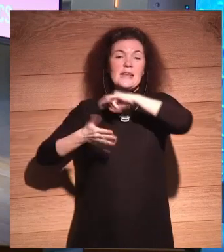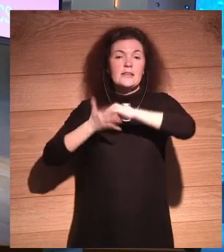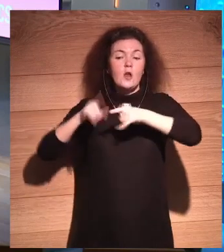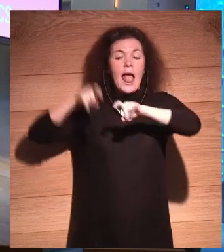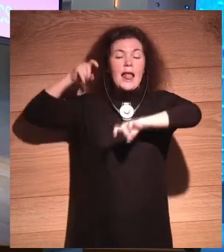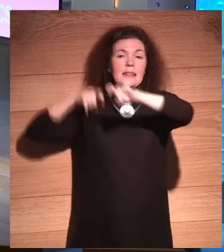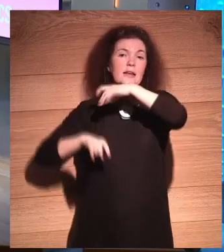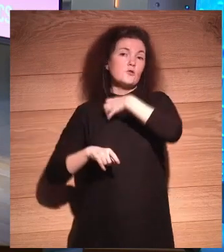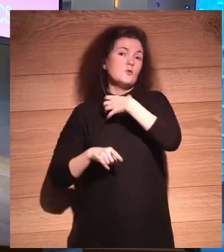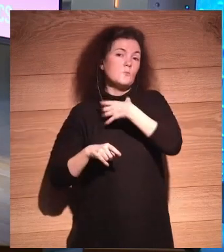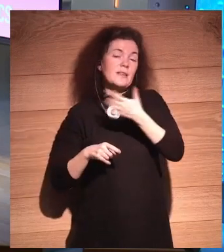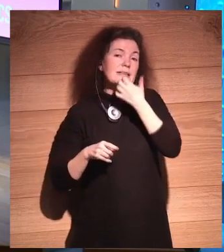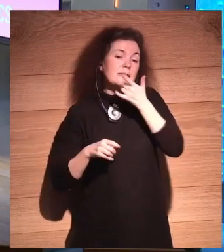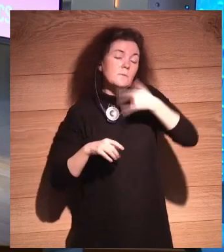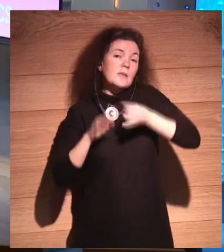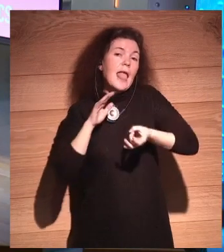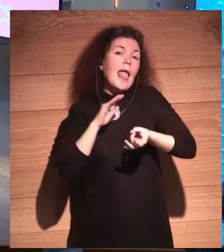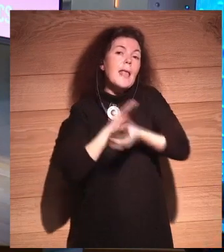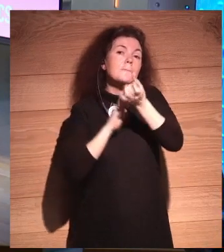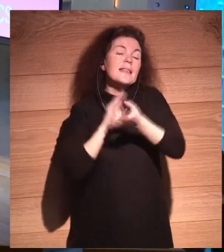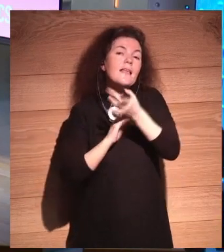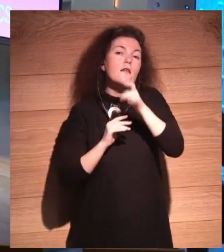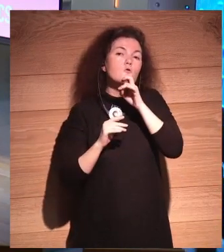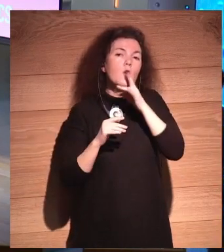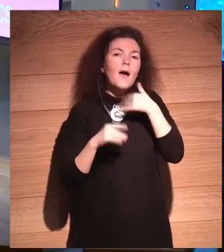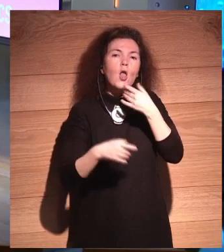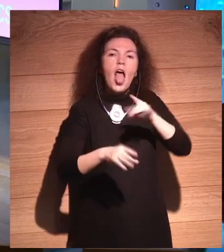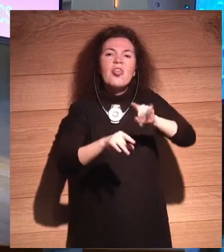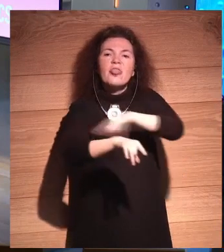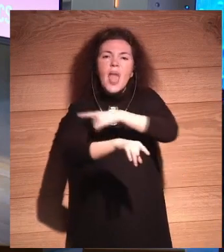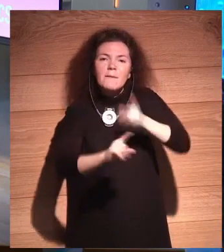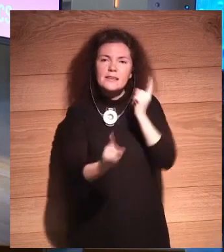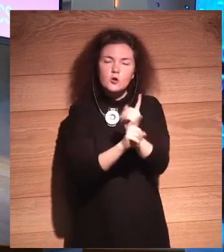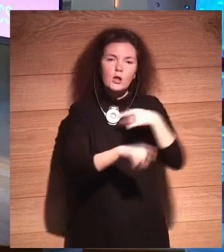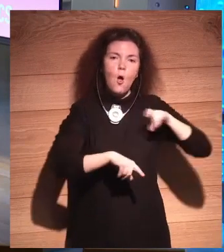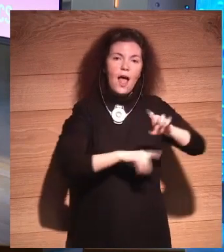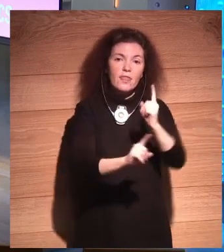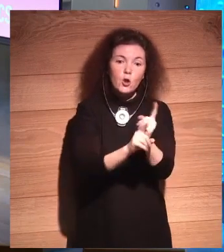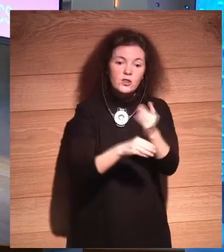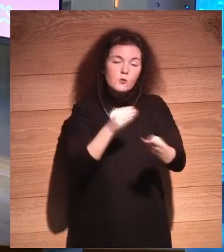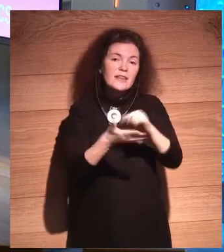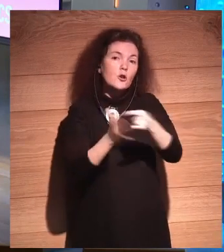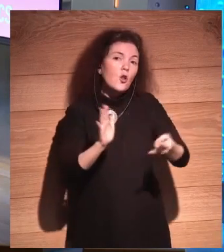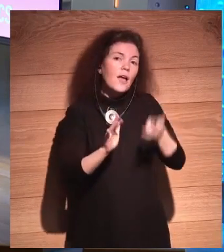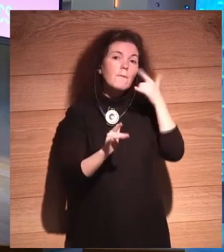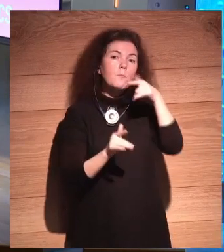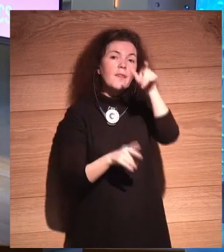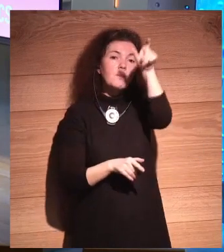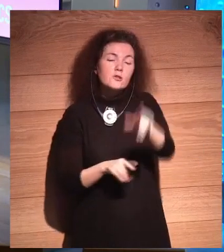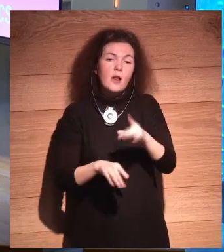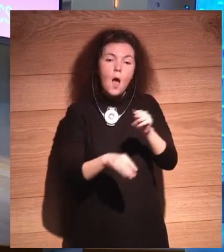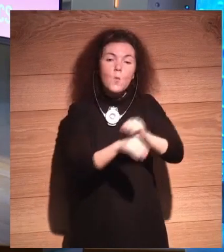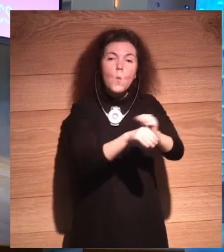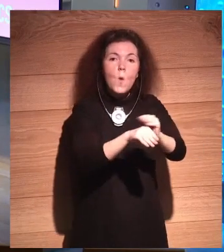la tecnología. Si vamos a inventar cómo luchar contra la diabetes o el cáncer, utilizando la tecnología, si podemos salvar a una sola persona,